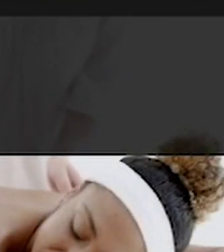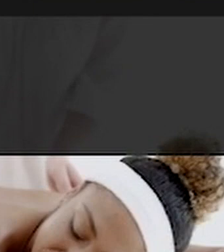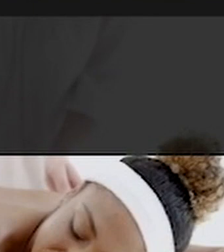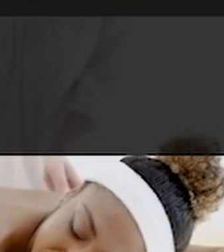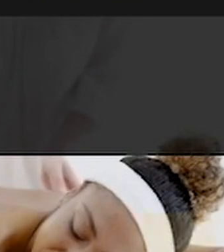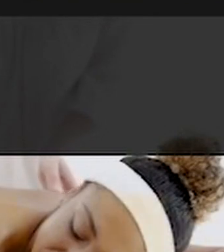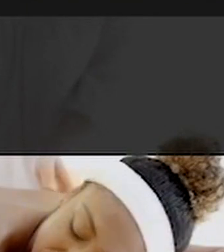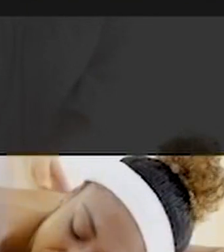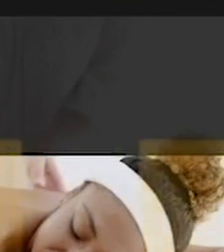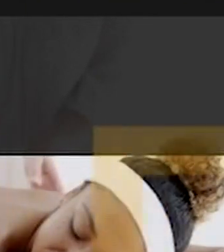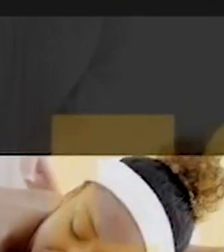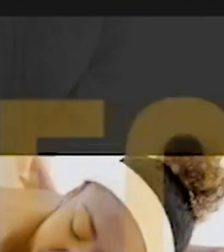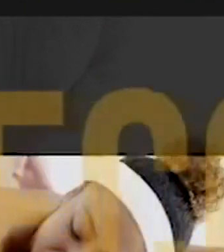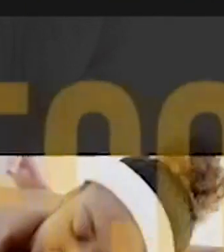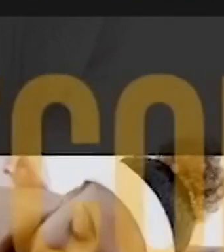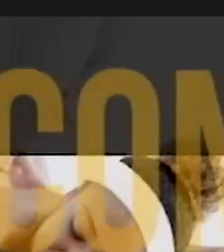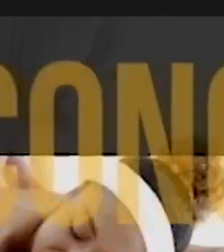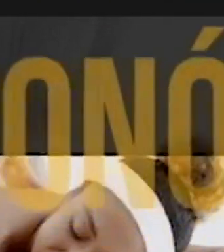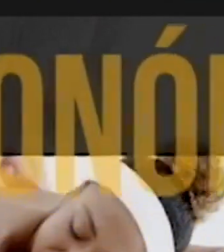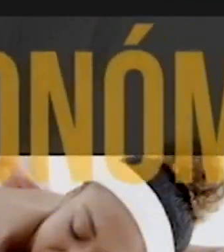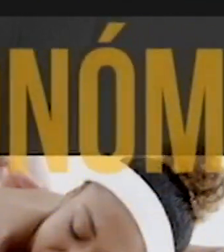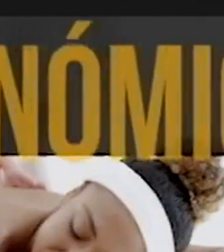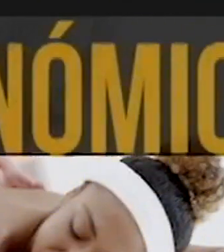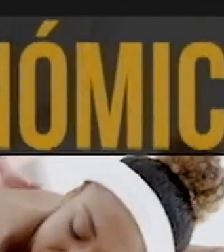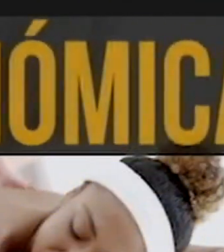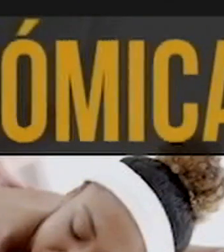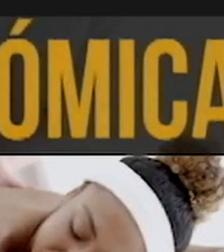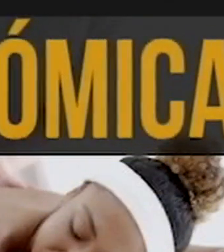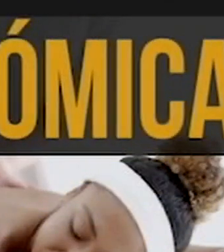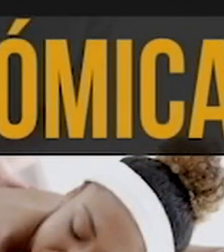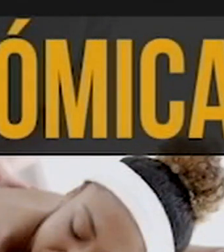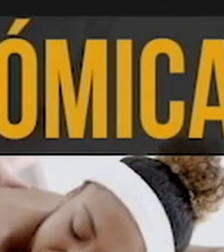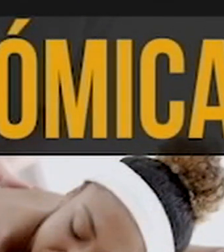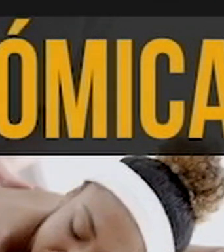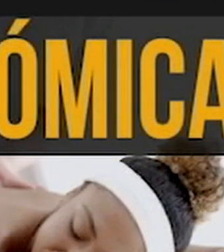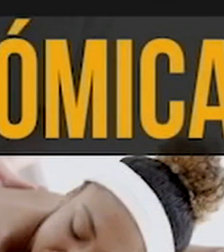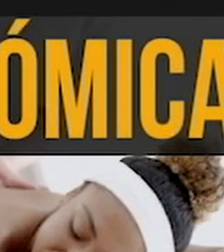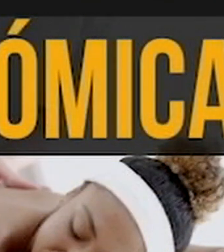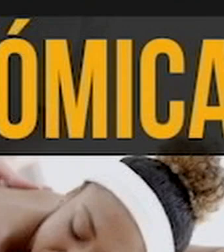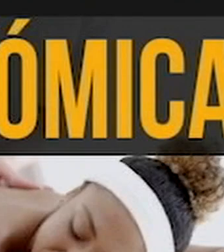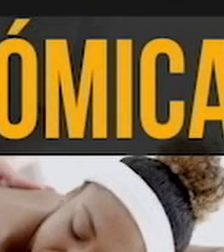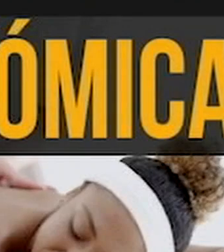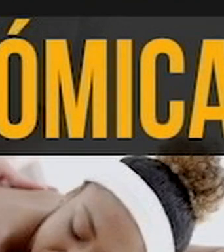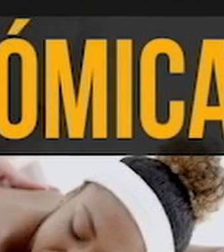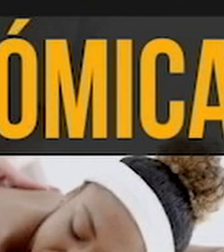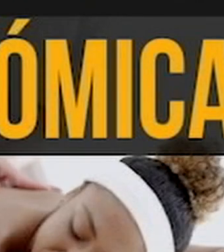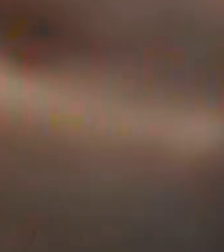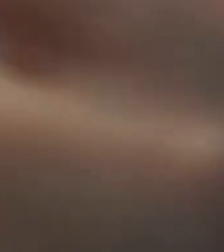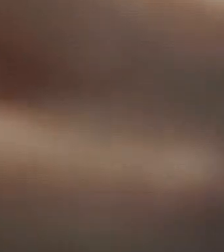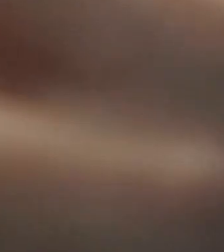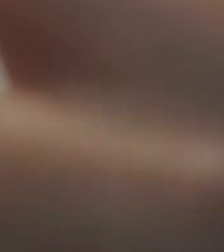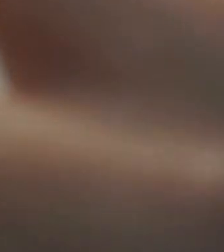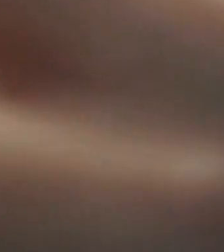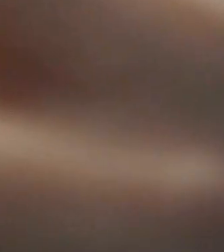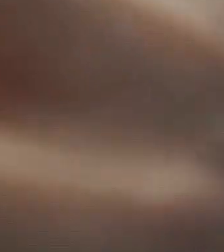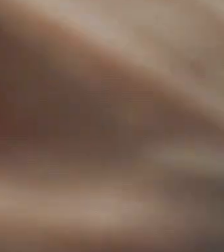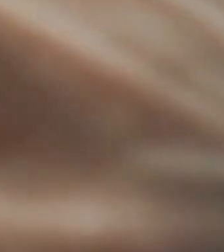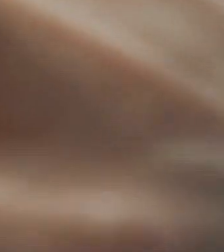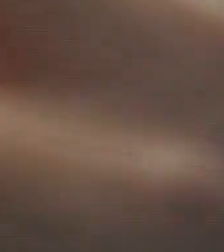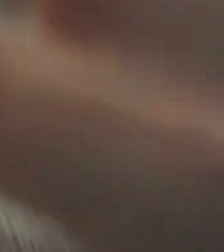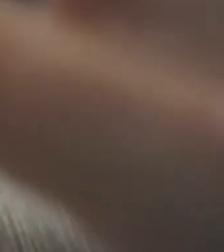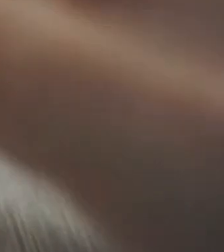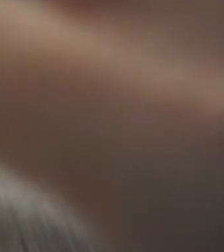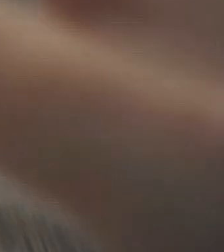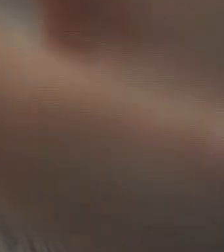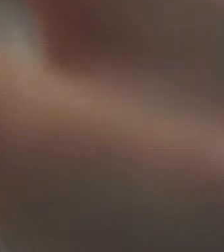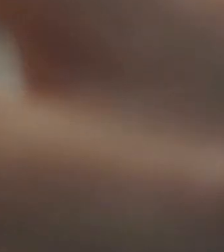Esta es una herramienta para facilitar la reactivación económica de los diferentes sectores productivos del país Encuentre las